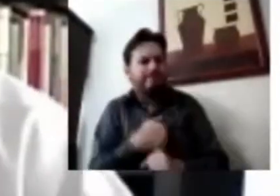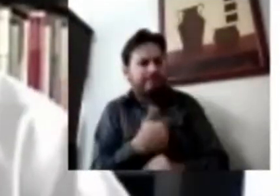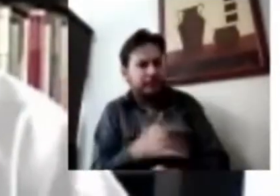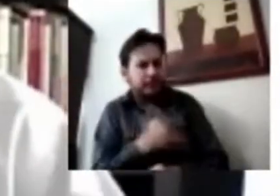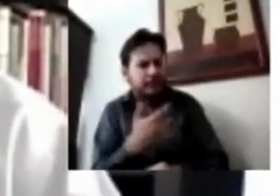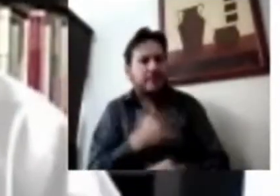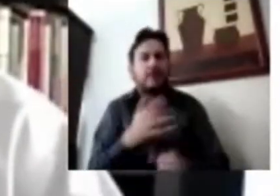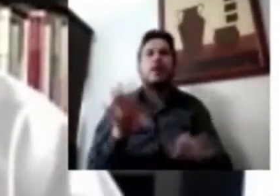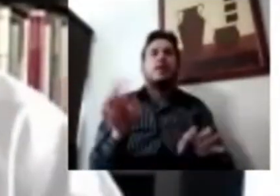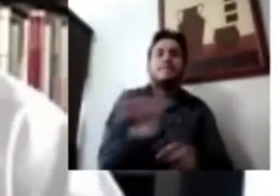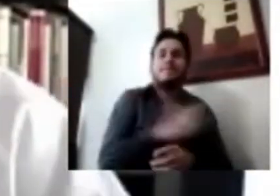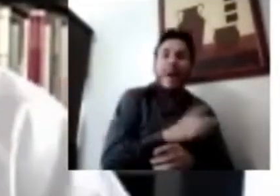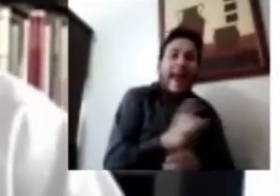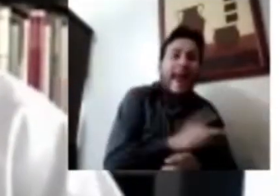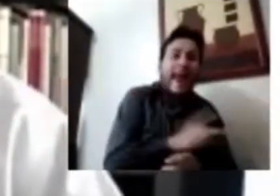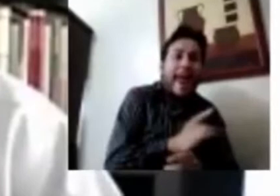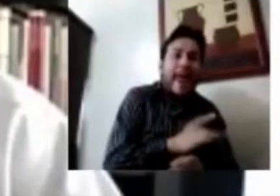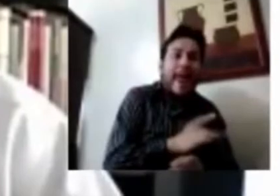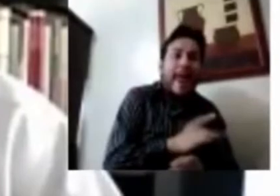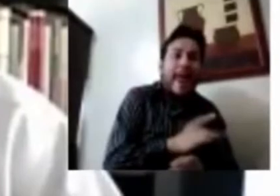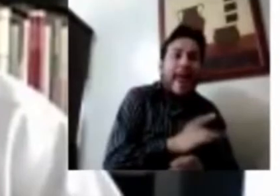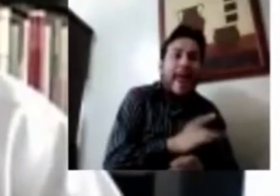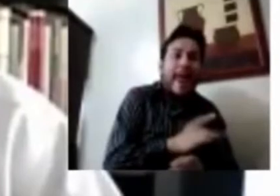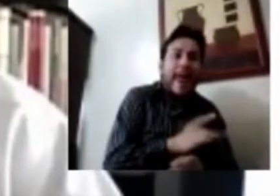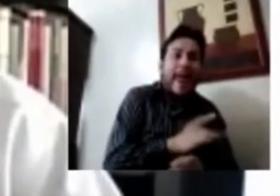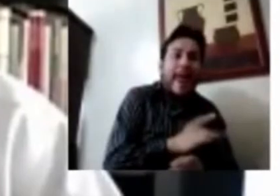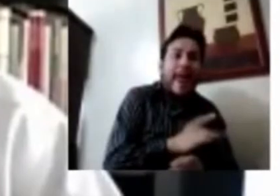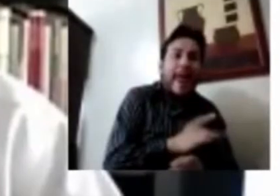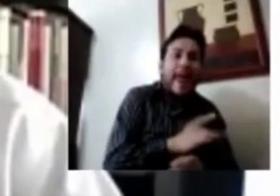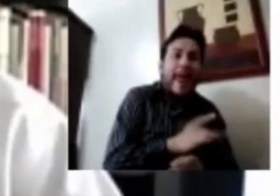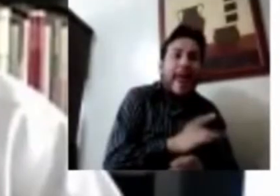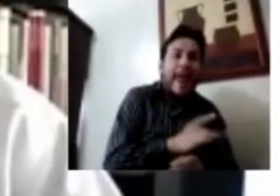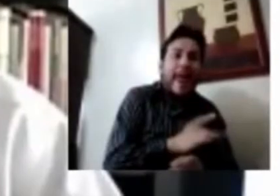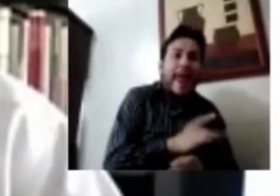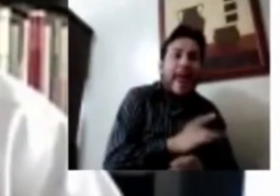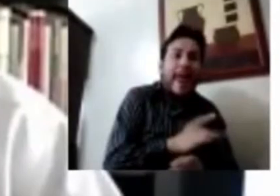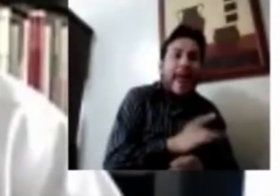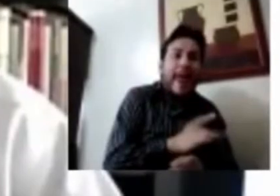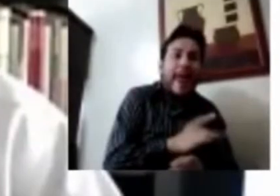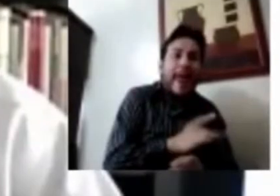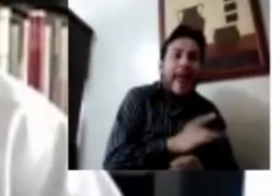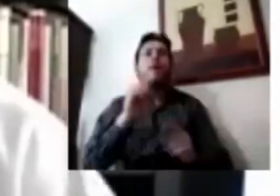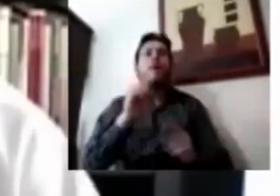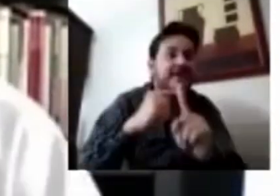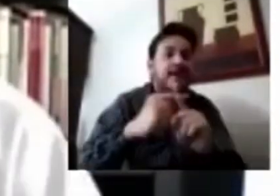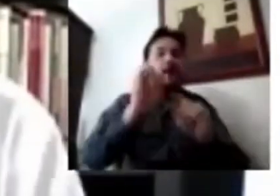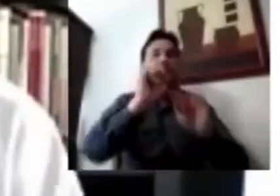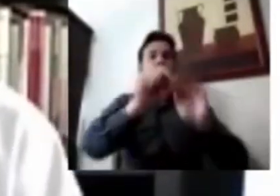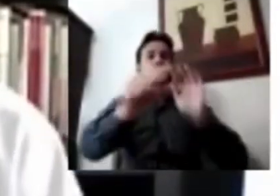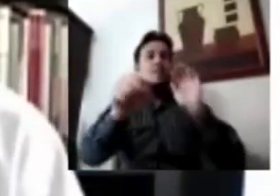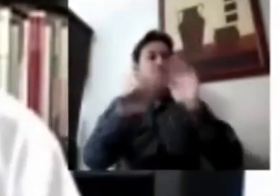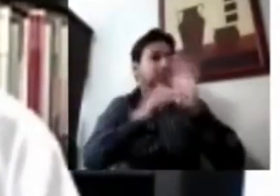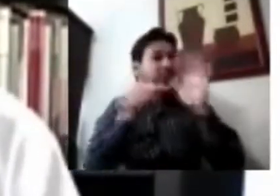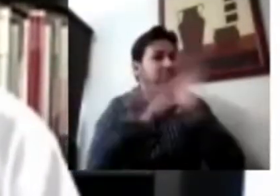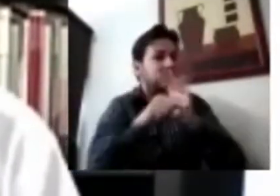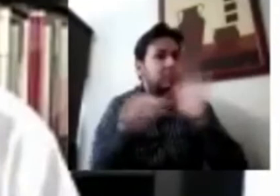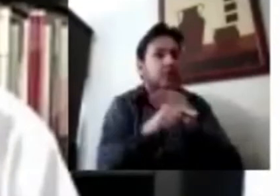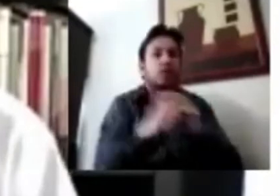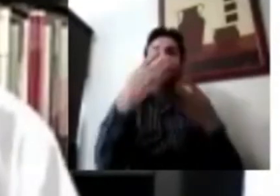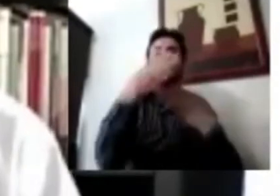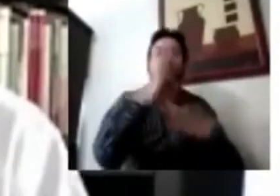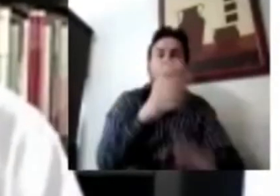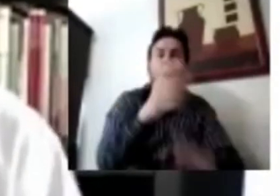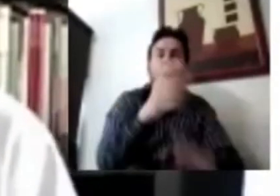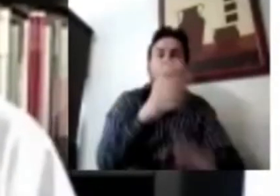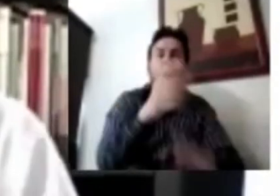natural y de este pesimismo hacia la perspectiva económica, enfrentamos lo que voy